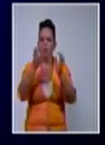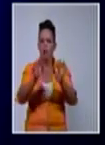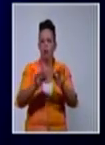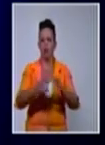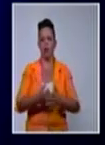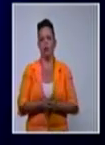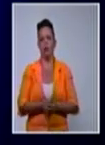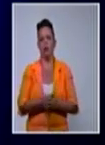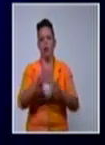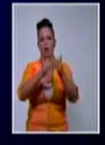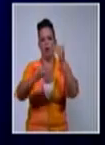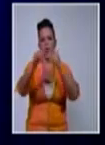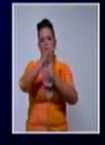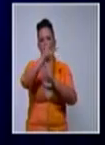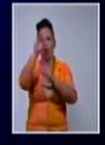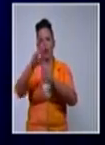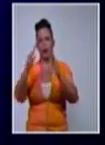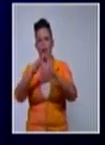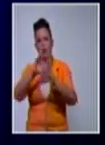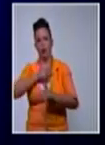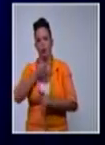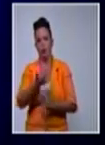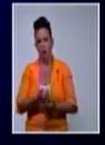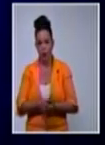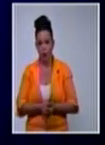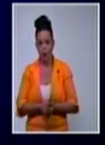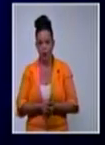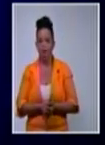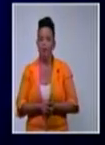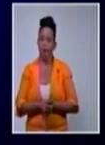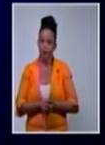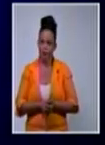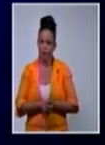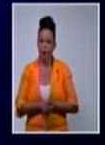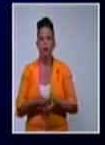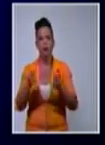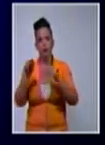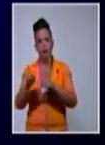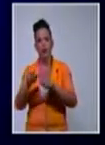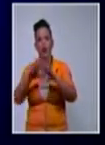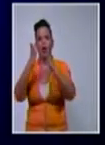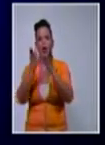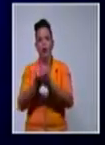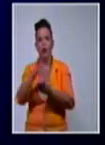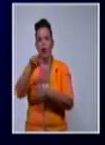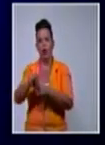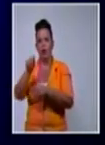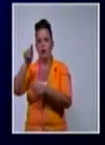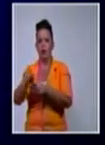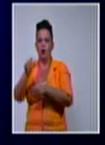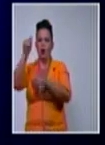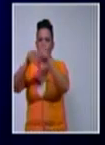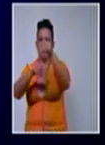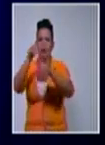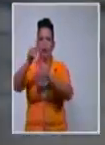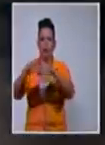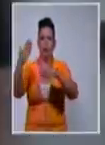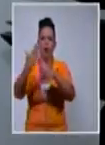el respaldo popular a los ciudadanos implicados, así como la amplificación mediática de los incidentes.